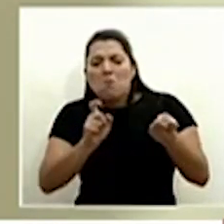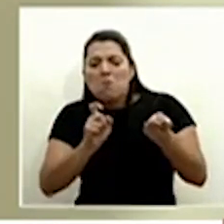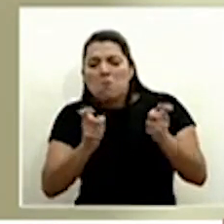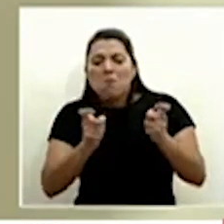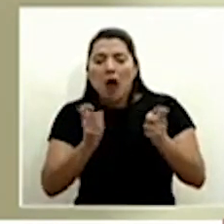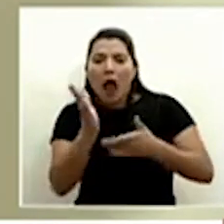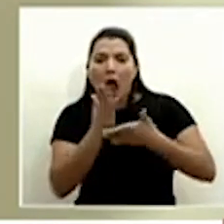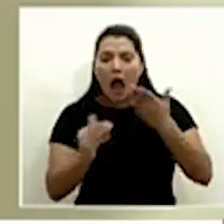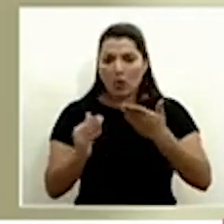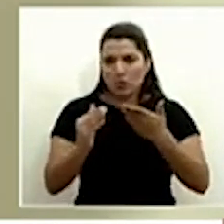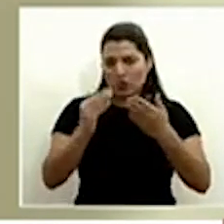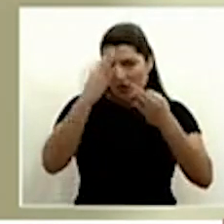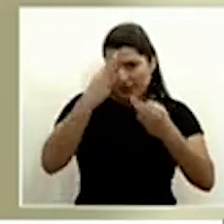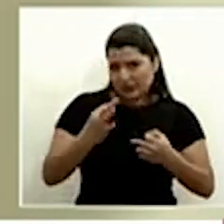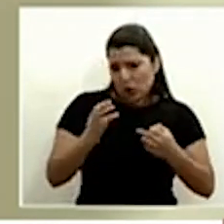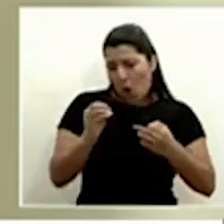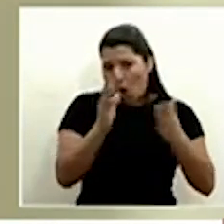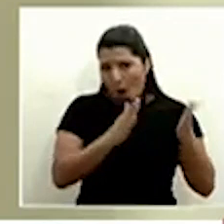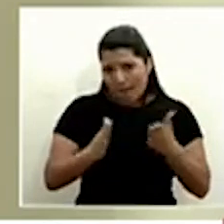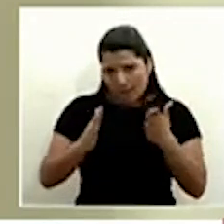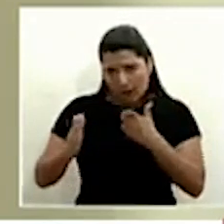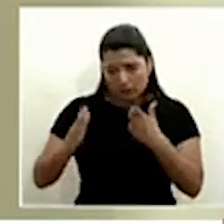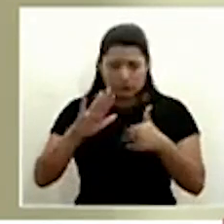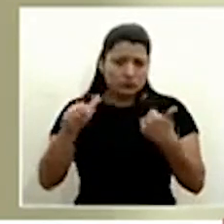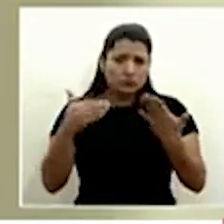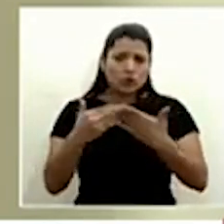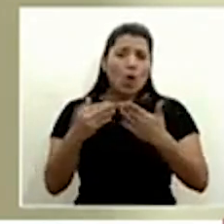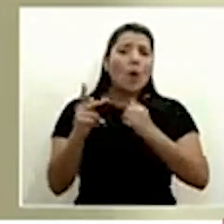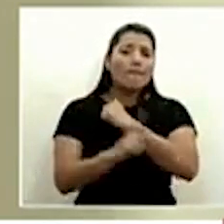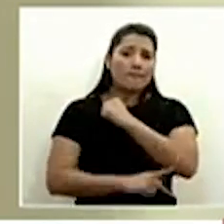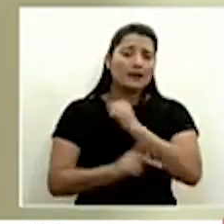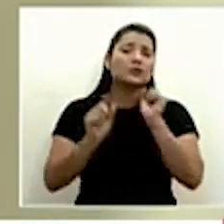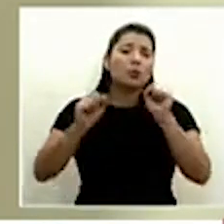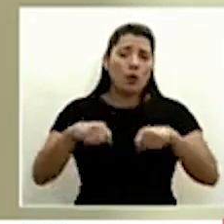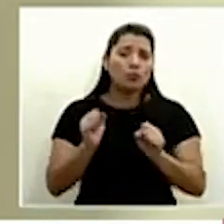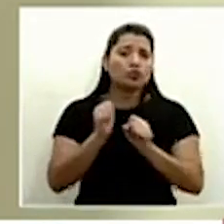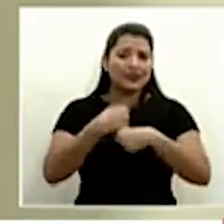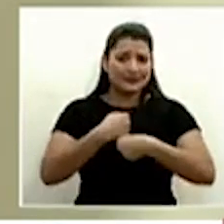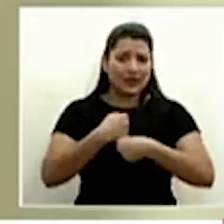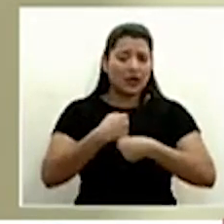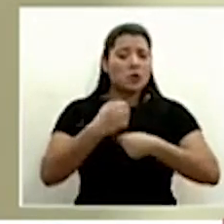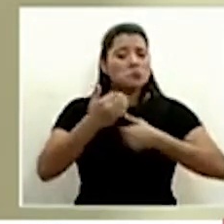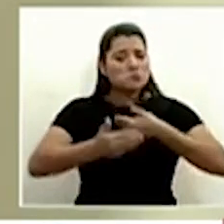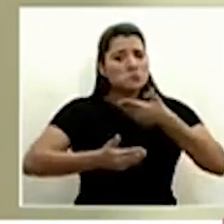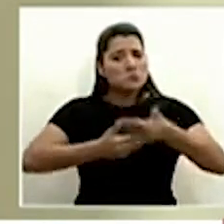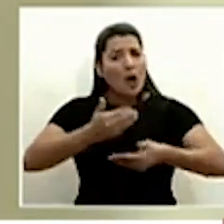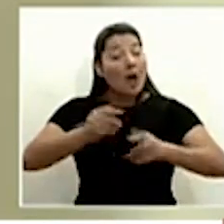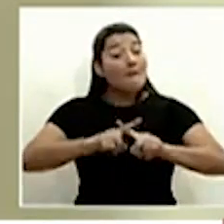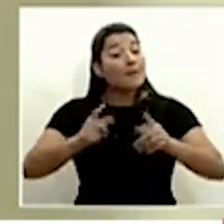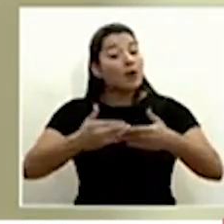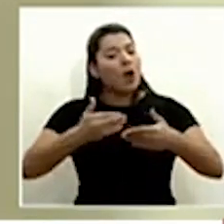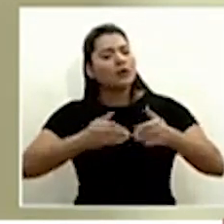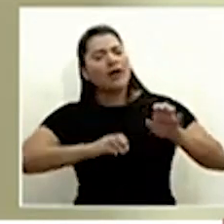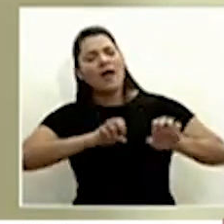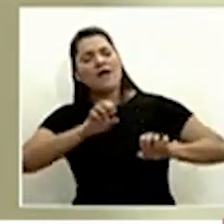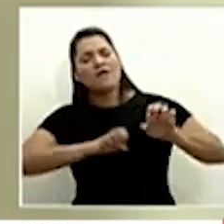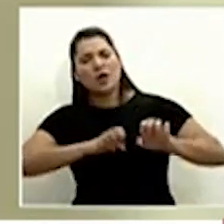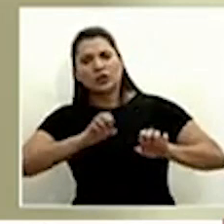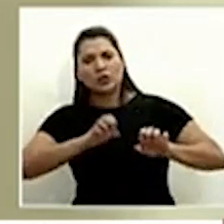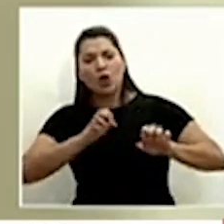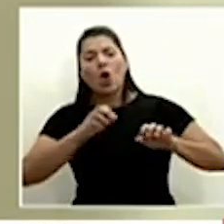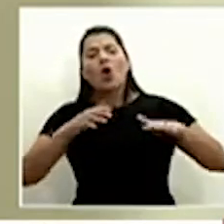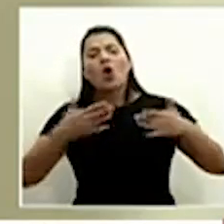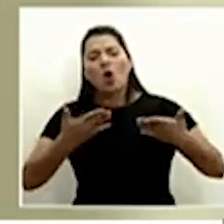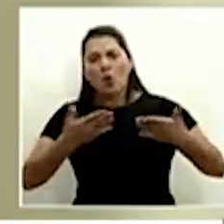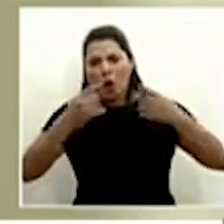todos los países lo podremos hacer sucesivamente evaluando el éxito o no de los planes pilotos.